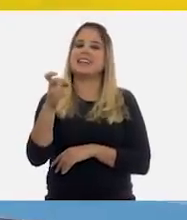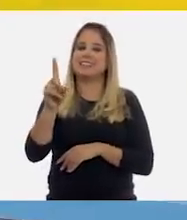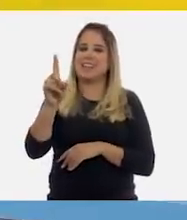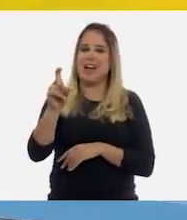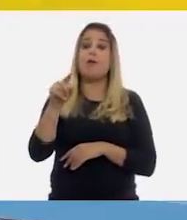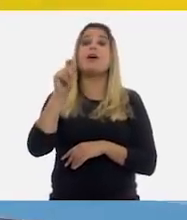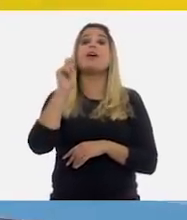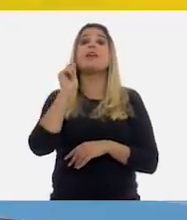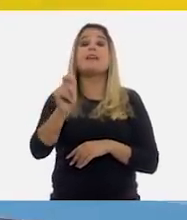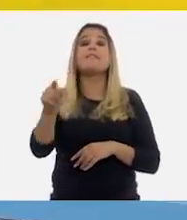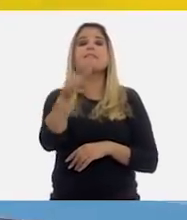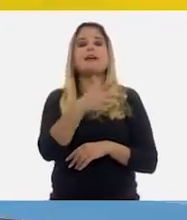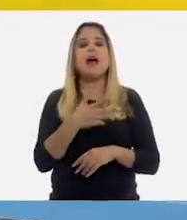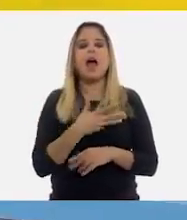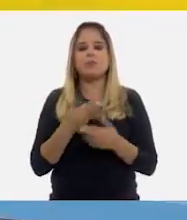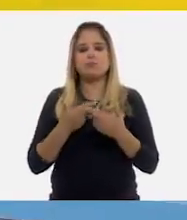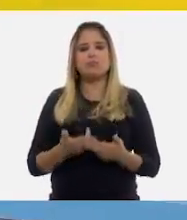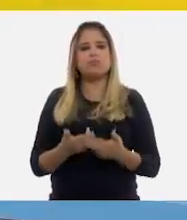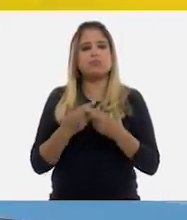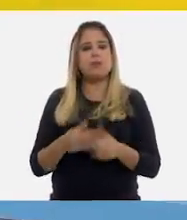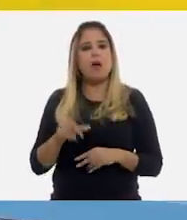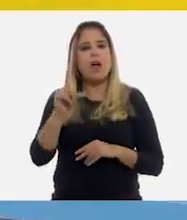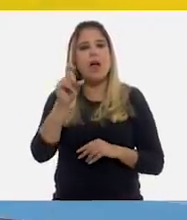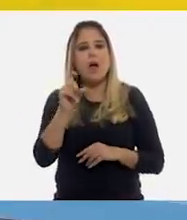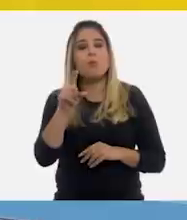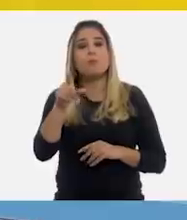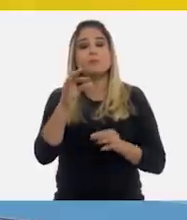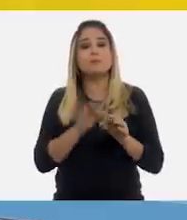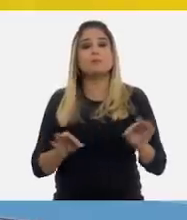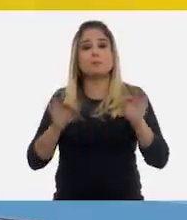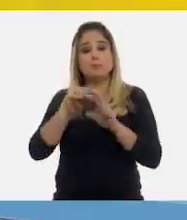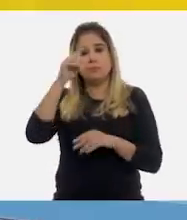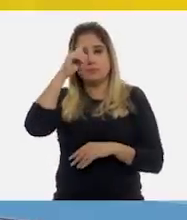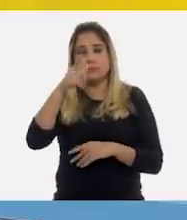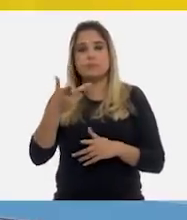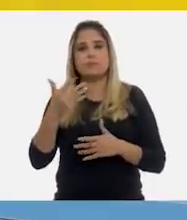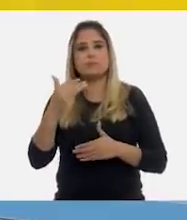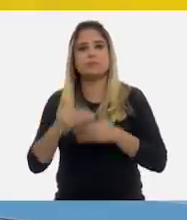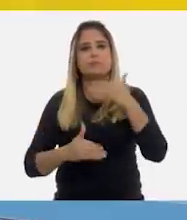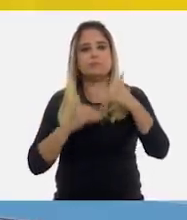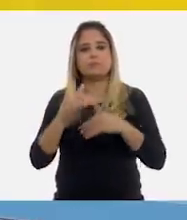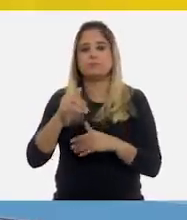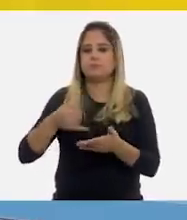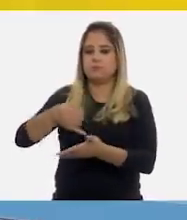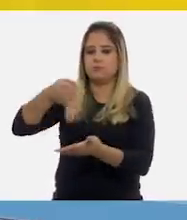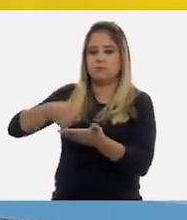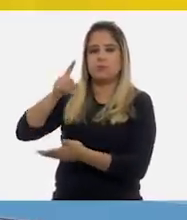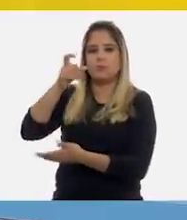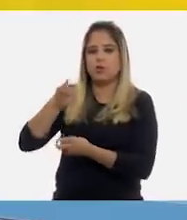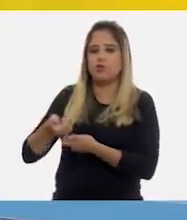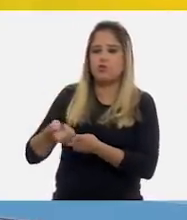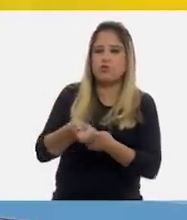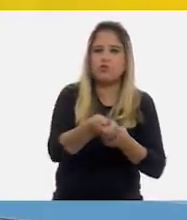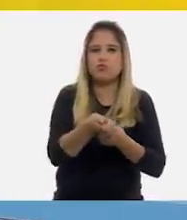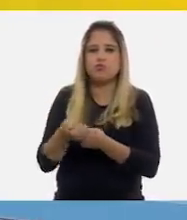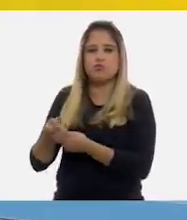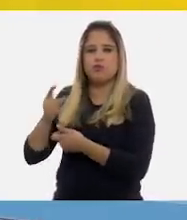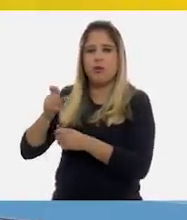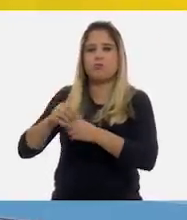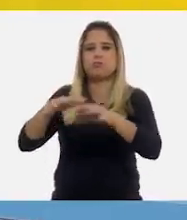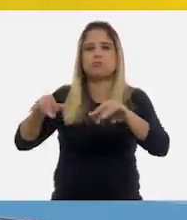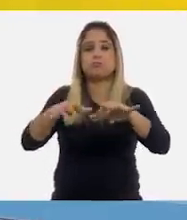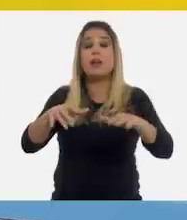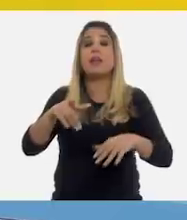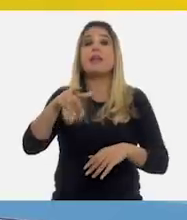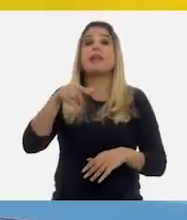la disponibilidad de agua. Esta es fundamental para el desarrollo de la actividad agrícola y ganadera. Y nuestro país